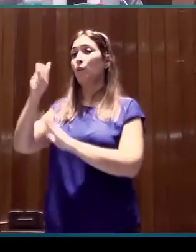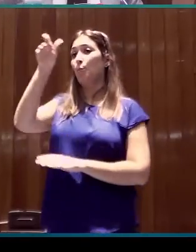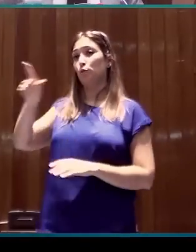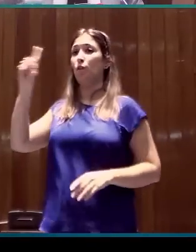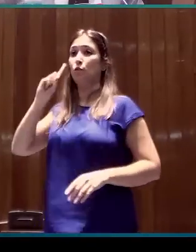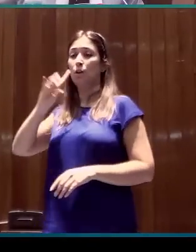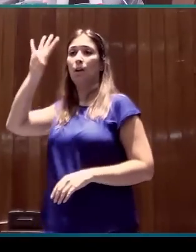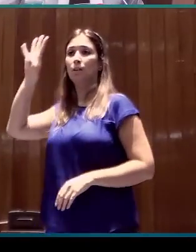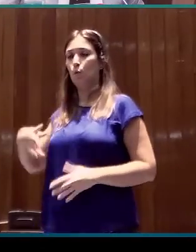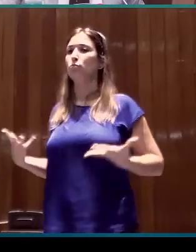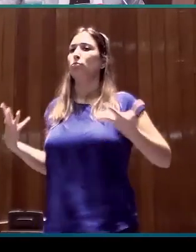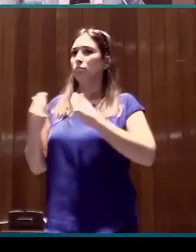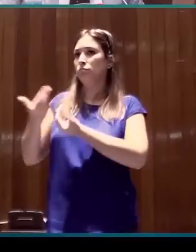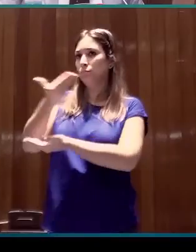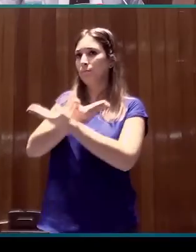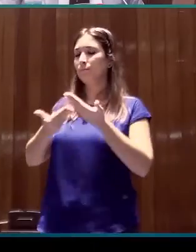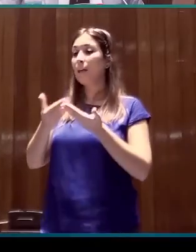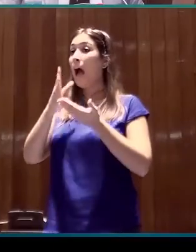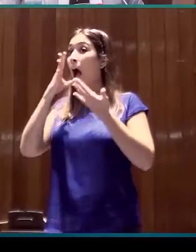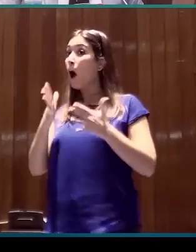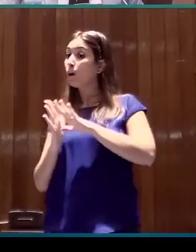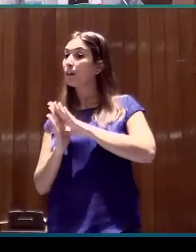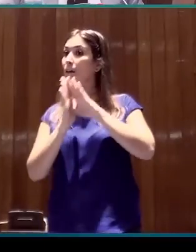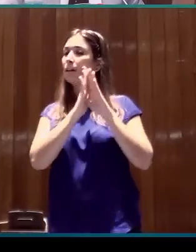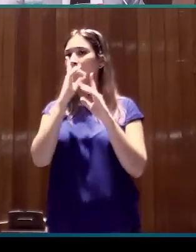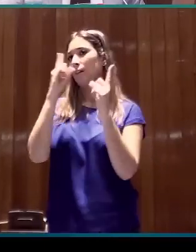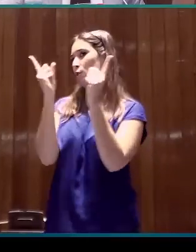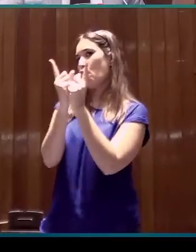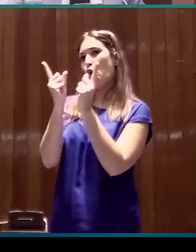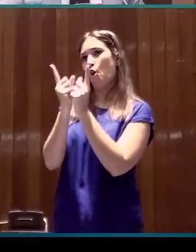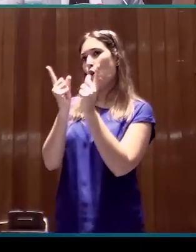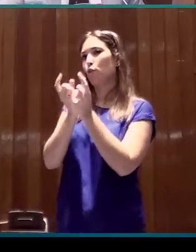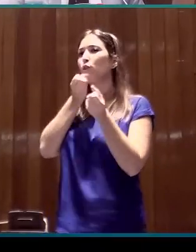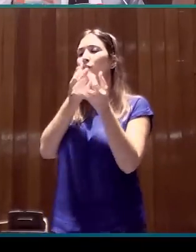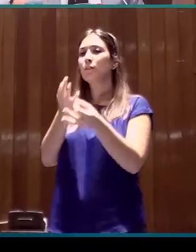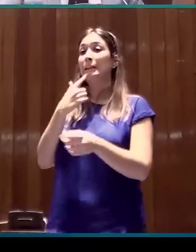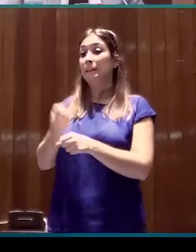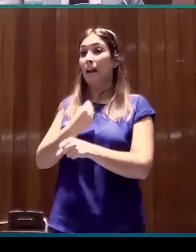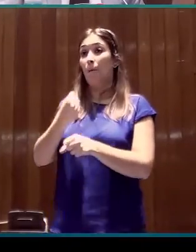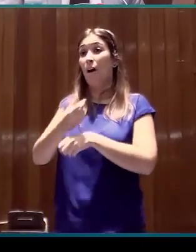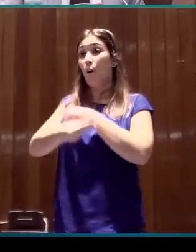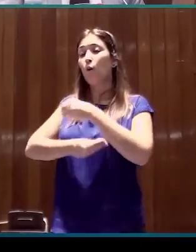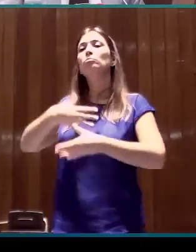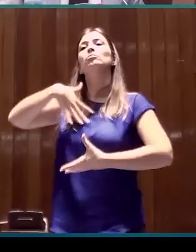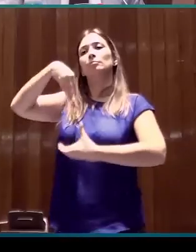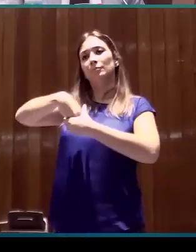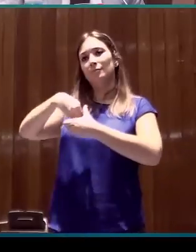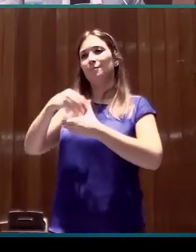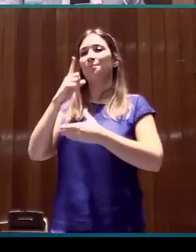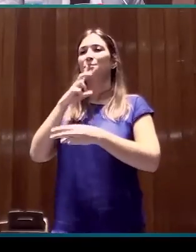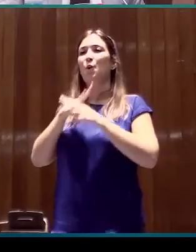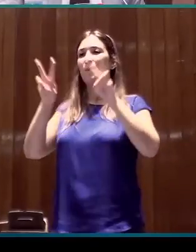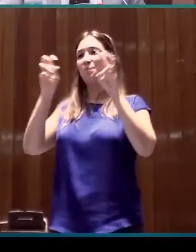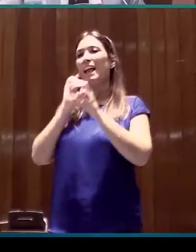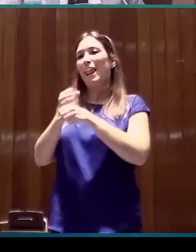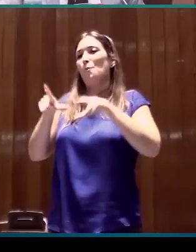Sordas de Cataluña. A continuación, les voy a hablar brevemente del trabajo que estamos haciendo dentro del Laboratorio de Lengua Signos